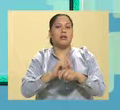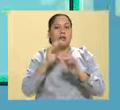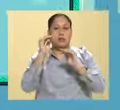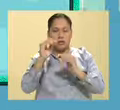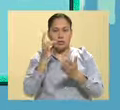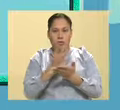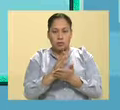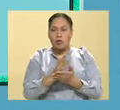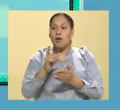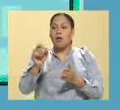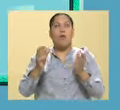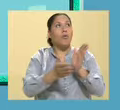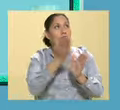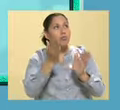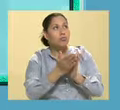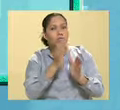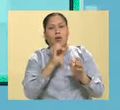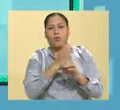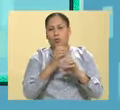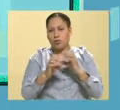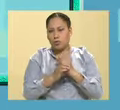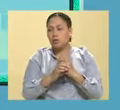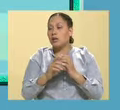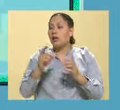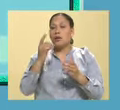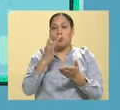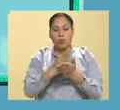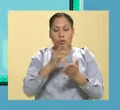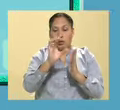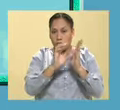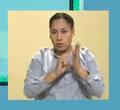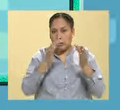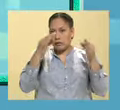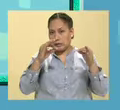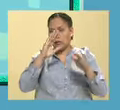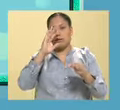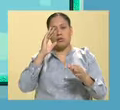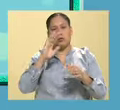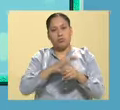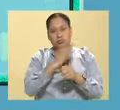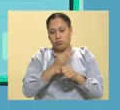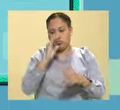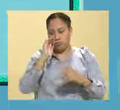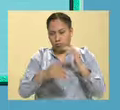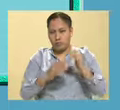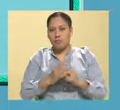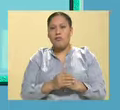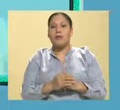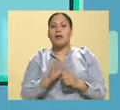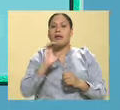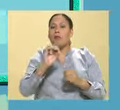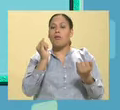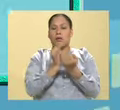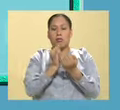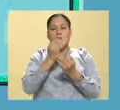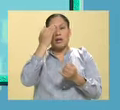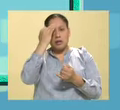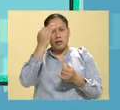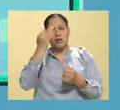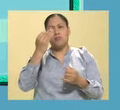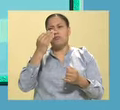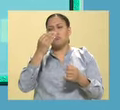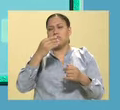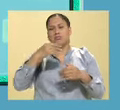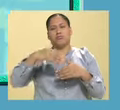Contrato por obra, hazme esta silla, termina la silla, termina el contrato. Y el contrato por tiempo indeterminado, te